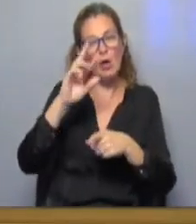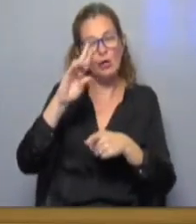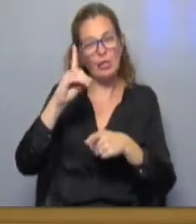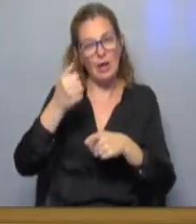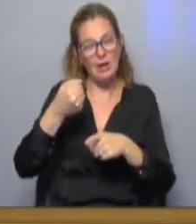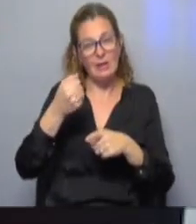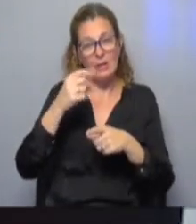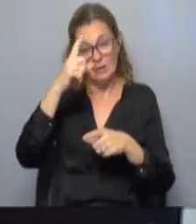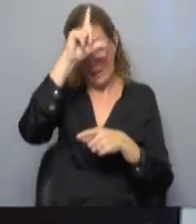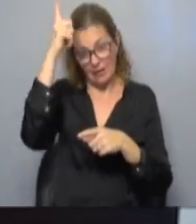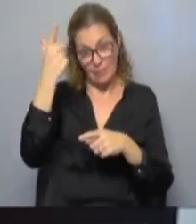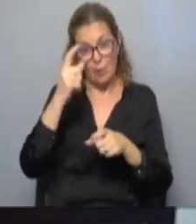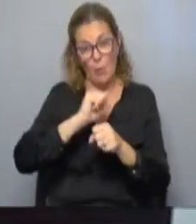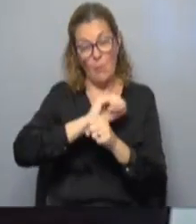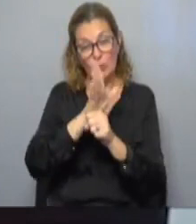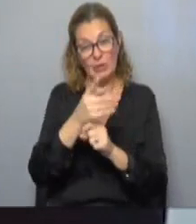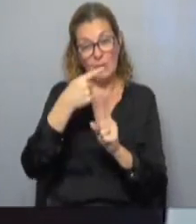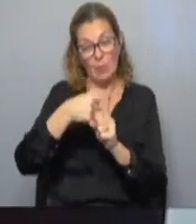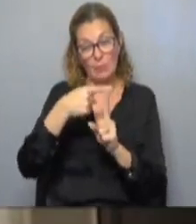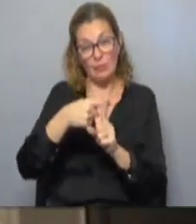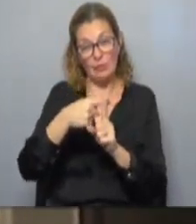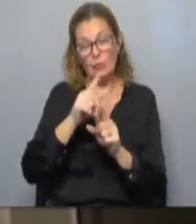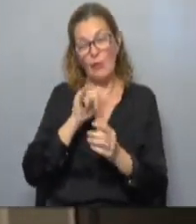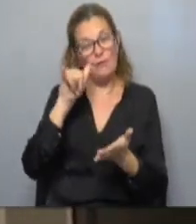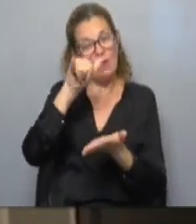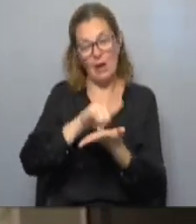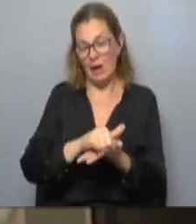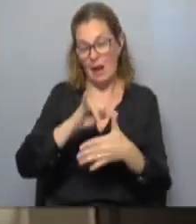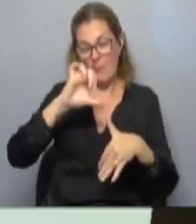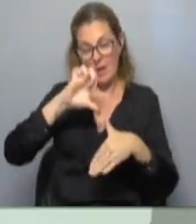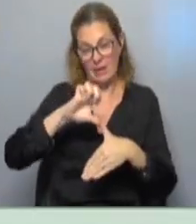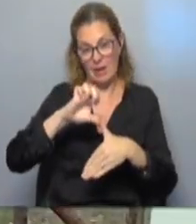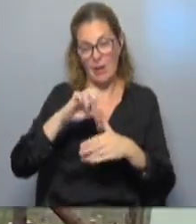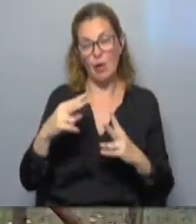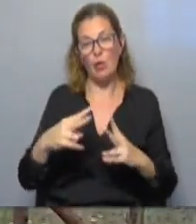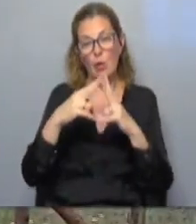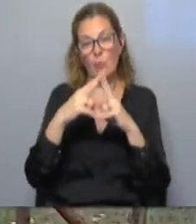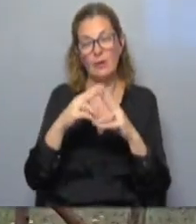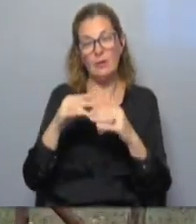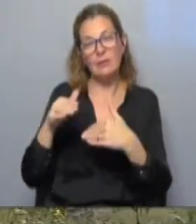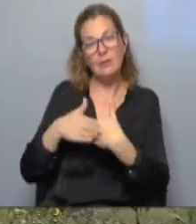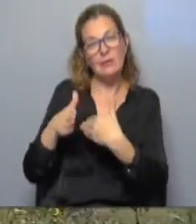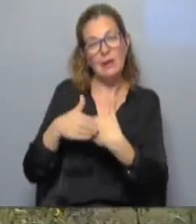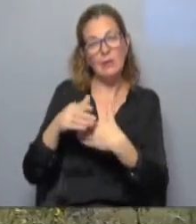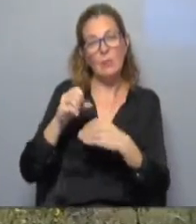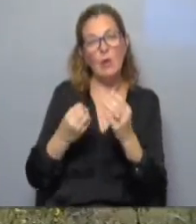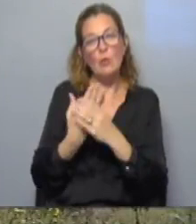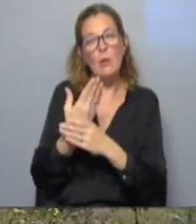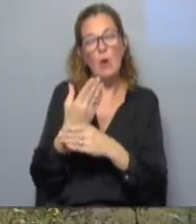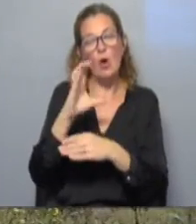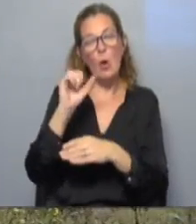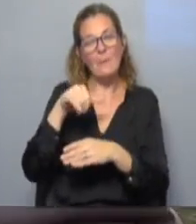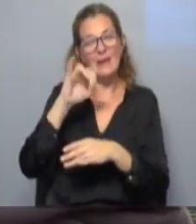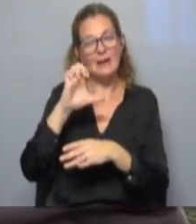dio positivo a test de COVID-19, por eso no viajará a la Cumbre de las Américas. Vecinos y vecinas del asentamiento Nuevo Comienzo